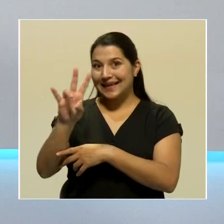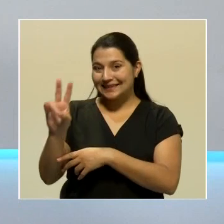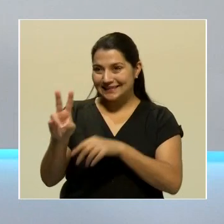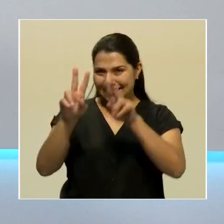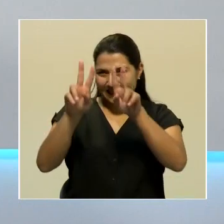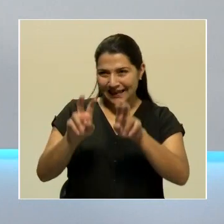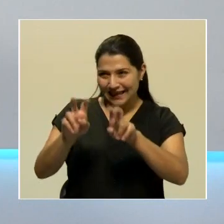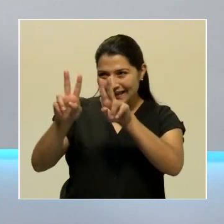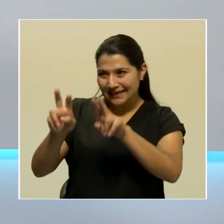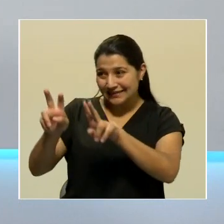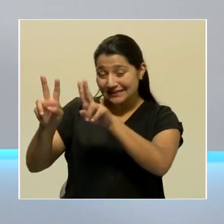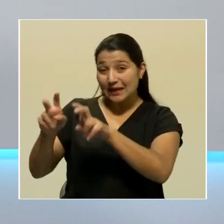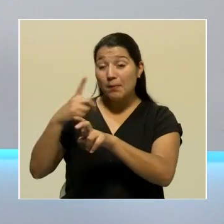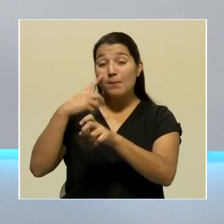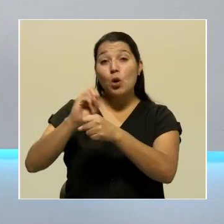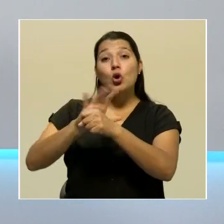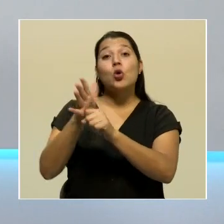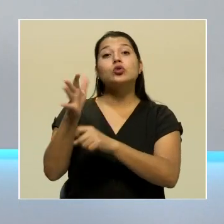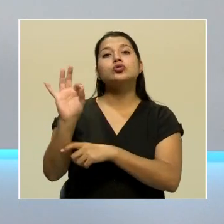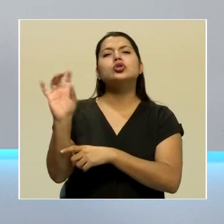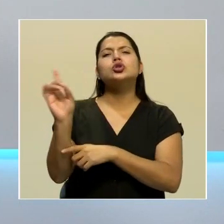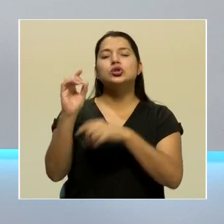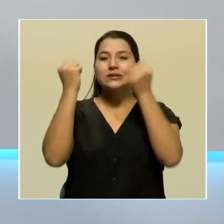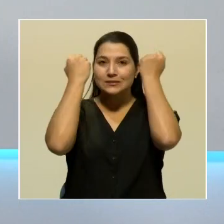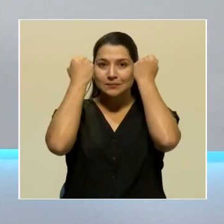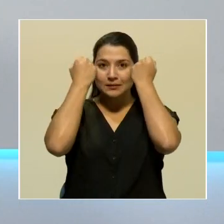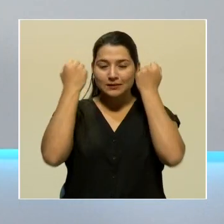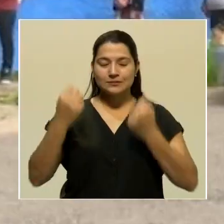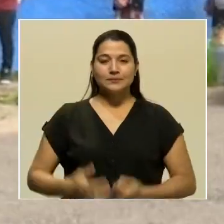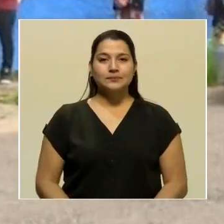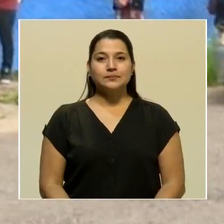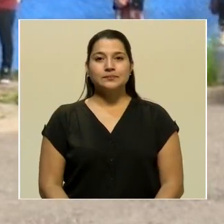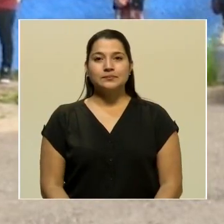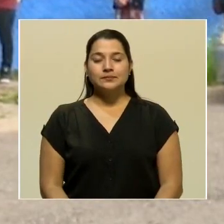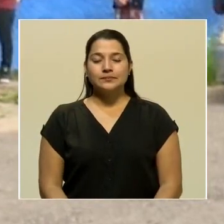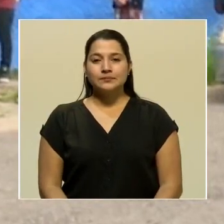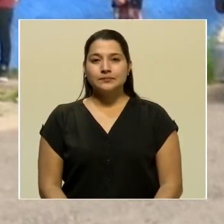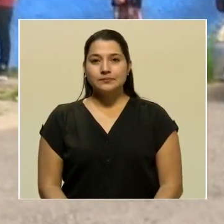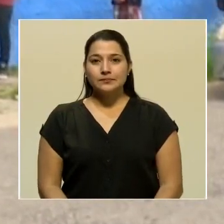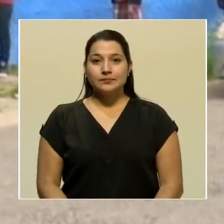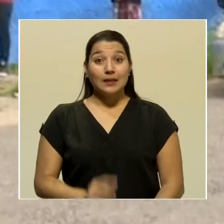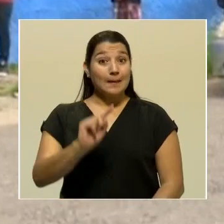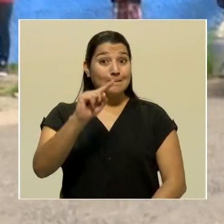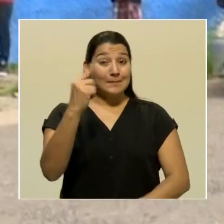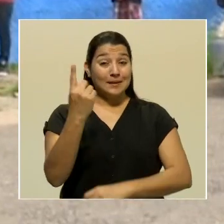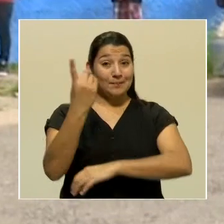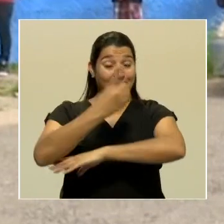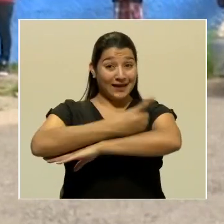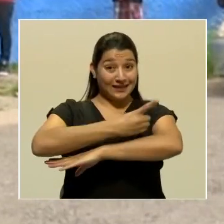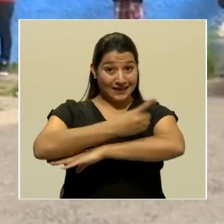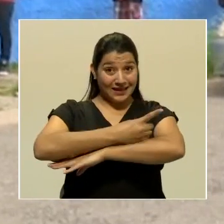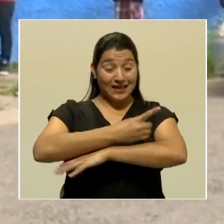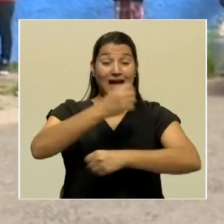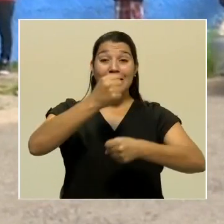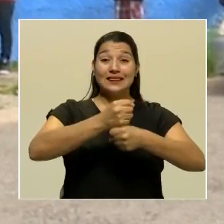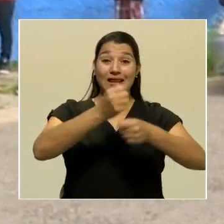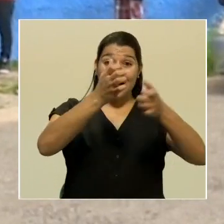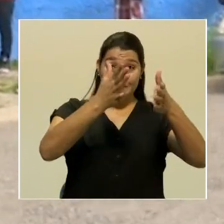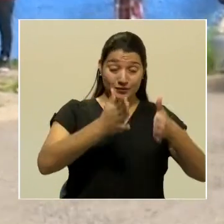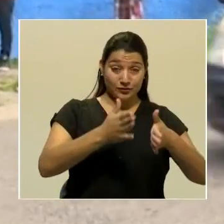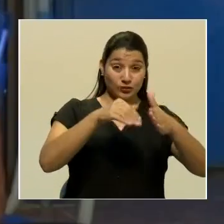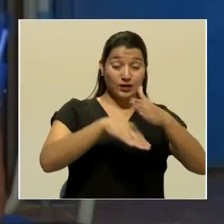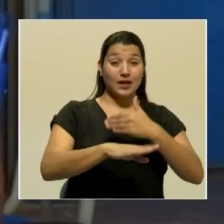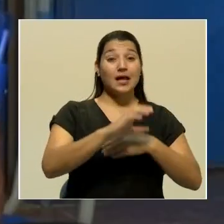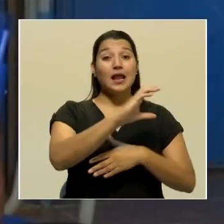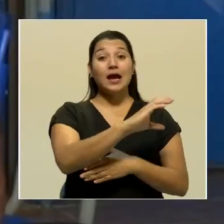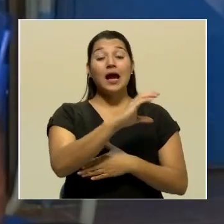testeo por COVID-19 en el distrito de Pavas. Durante su primera jornada, los profesionales y técnicos de la Caja